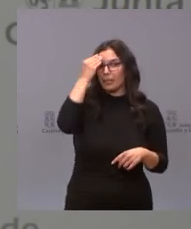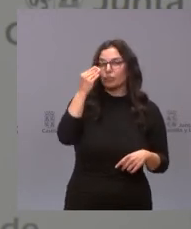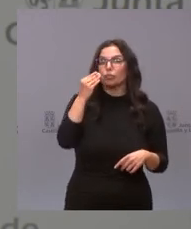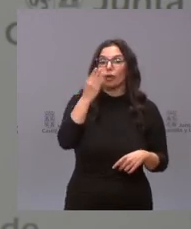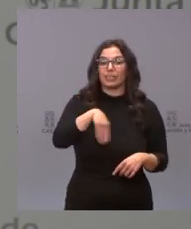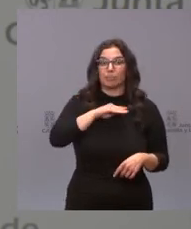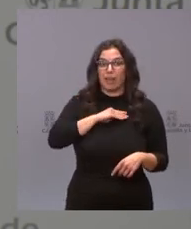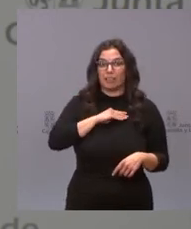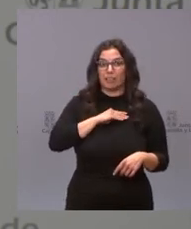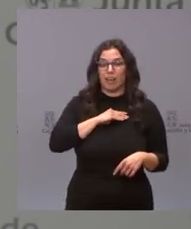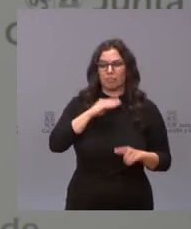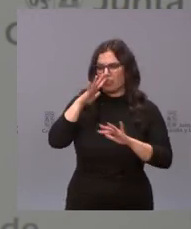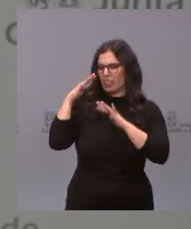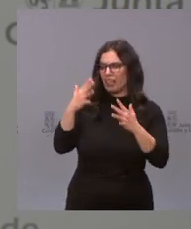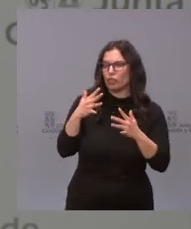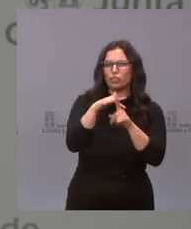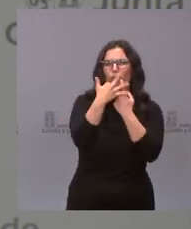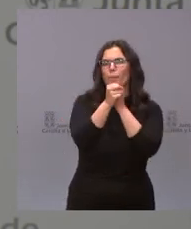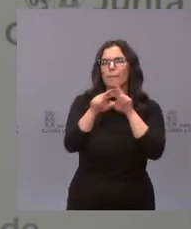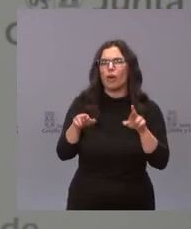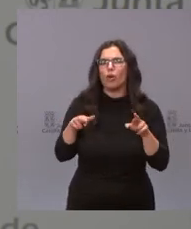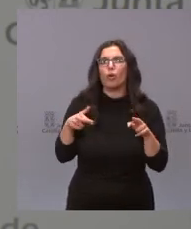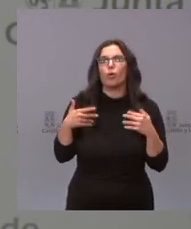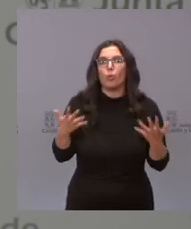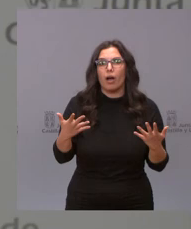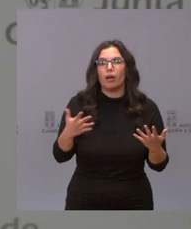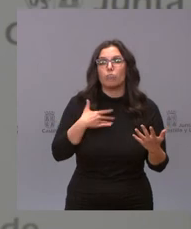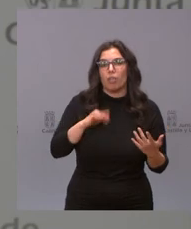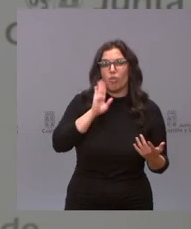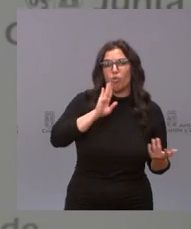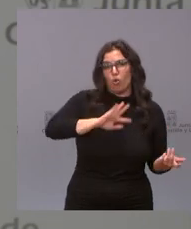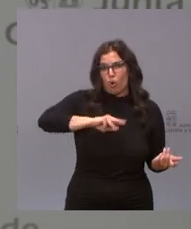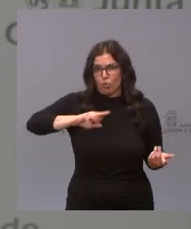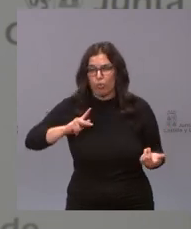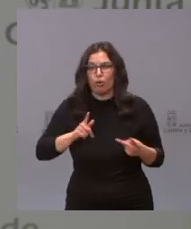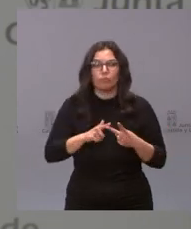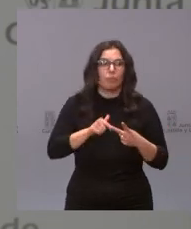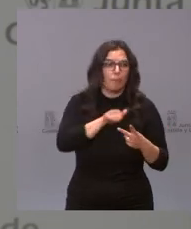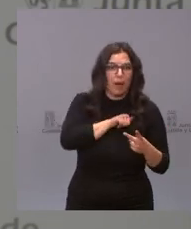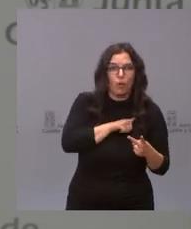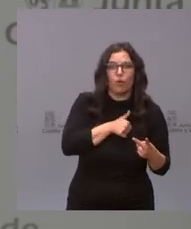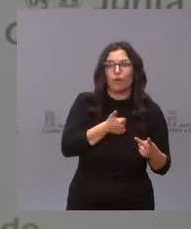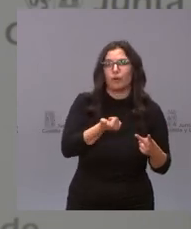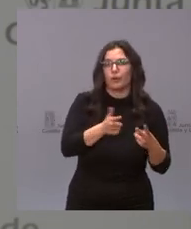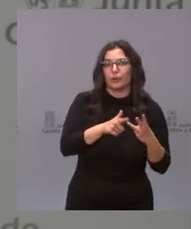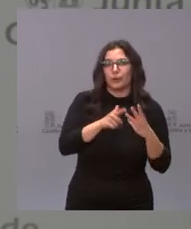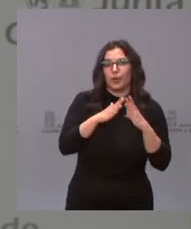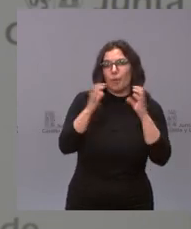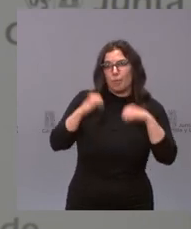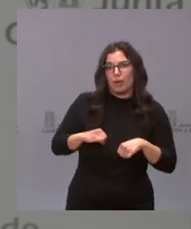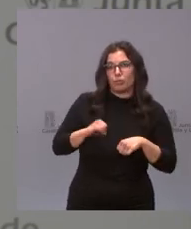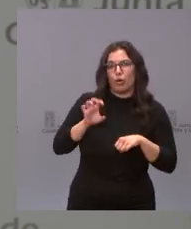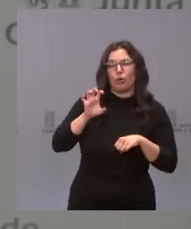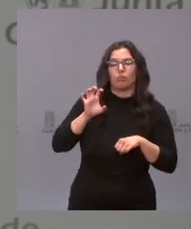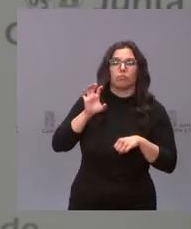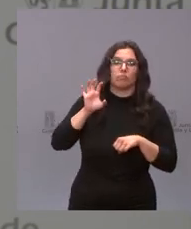pasado a España en los últimos 10 años pues ha sido quizás la corrupción el desempleo pactos con nacionalismos que